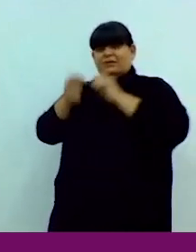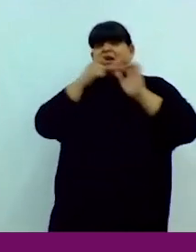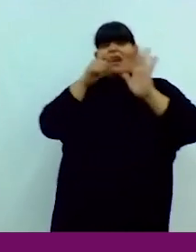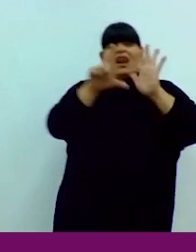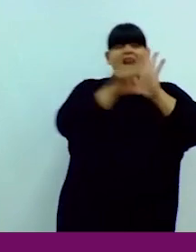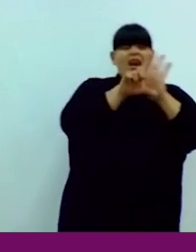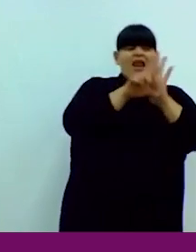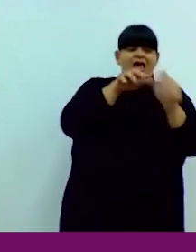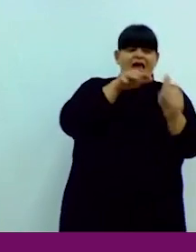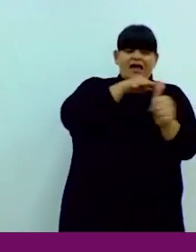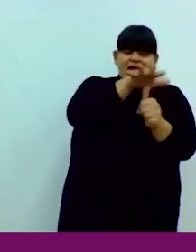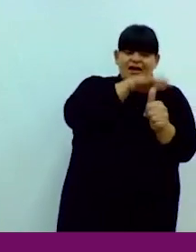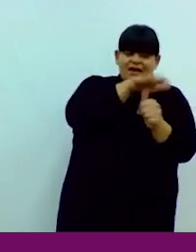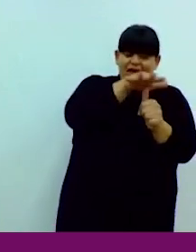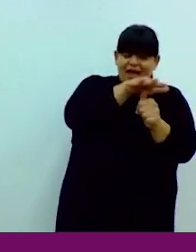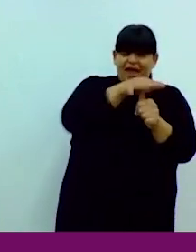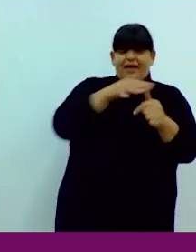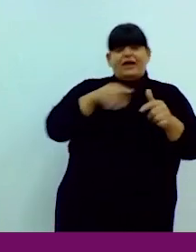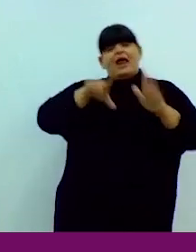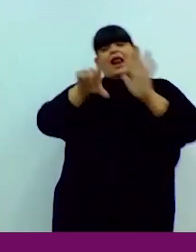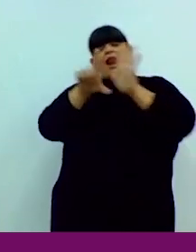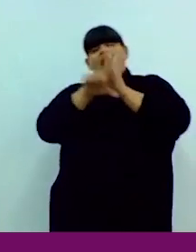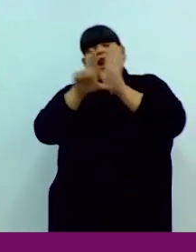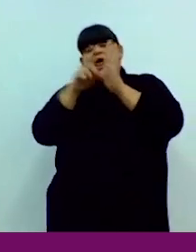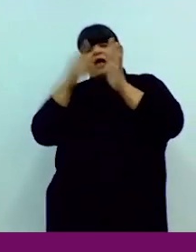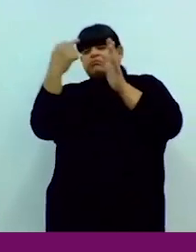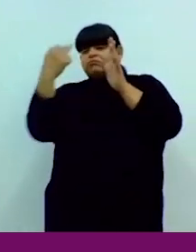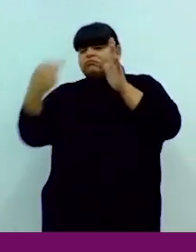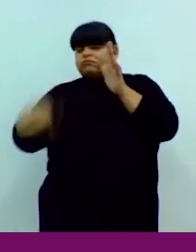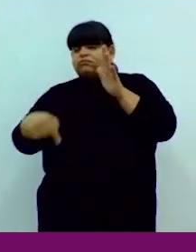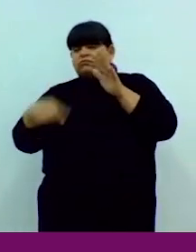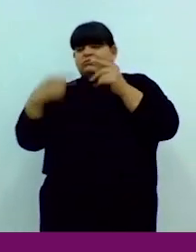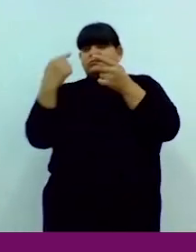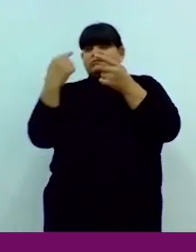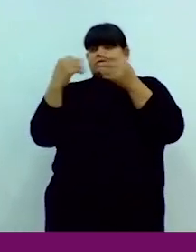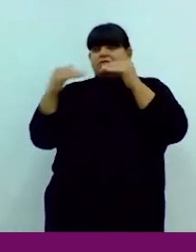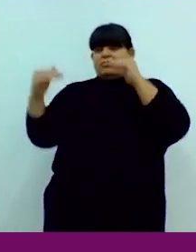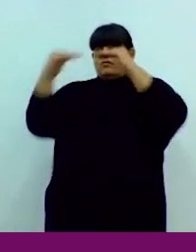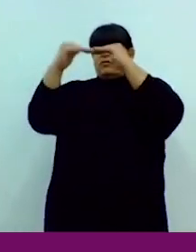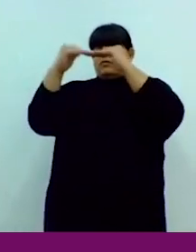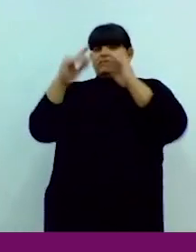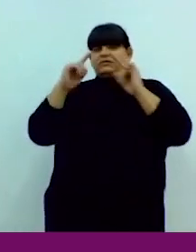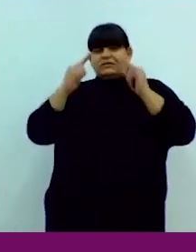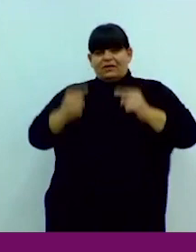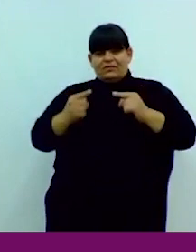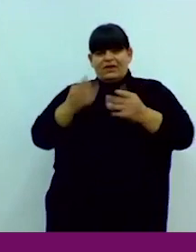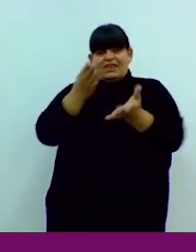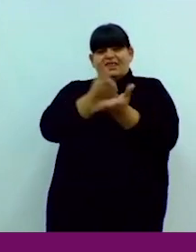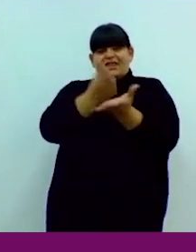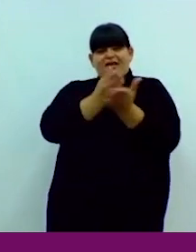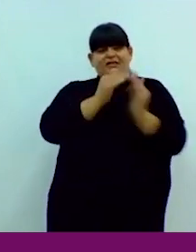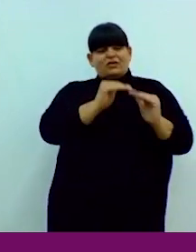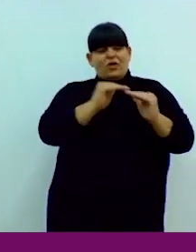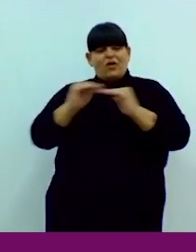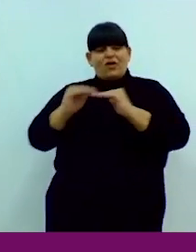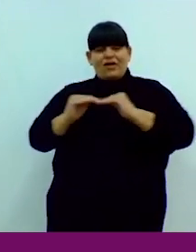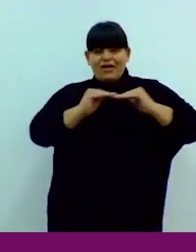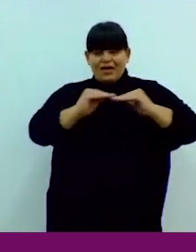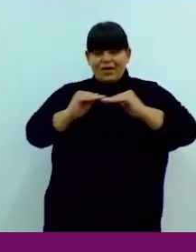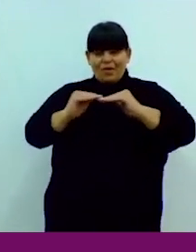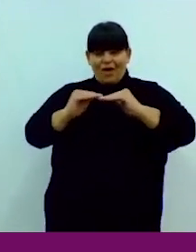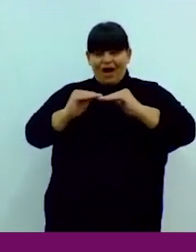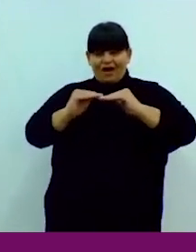de IBE 27.610, como otras tantas conquistas en materia de igualdad de derechos, en Misiones hay una particularidad,